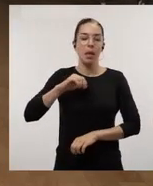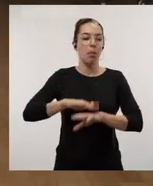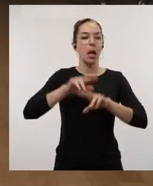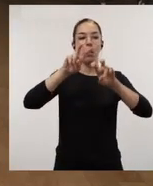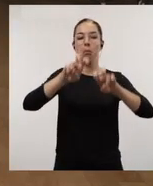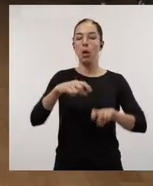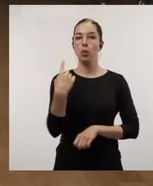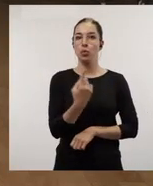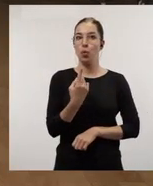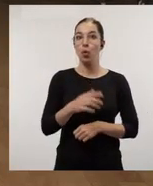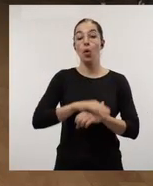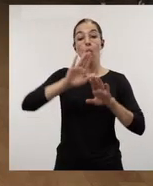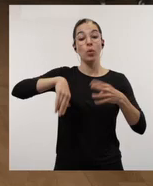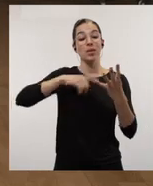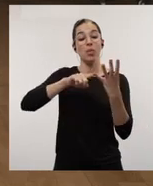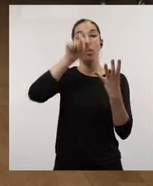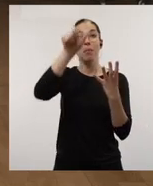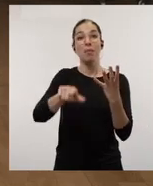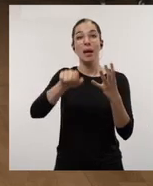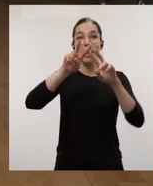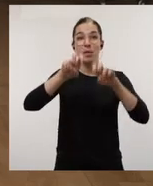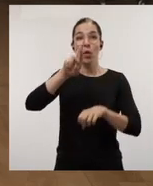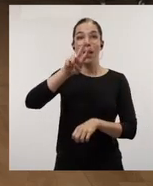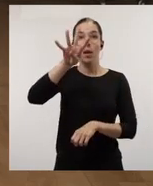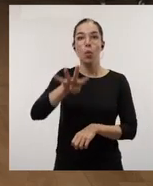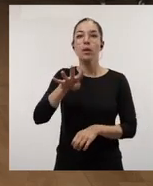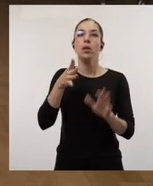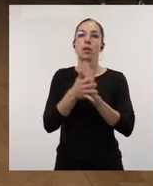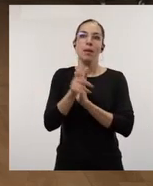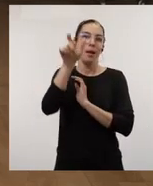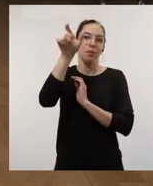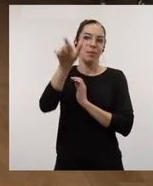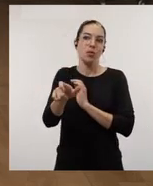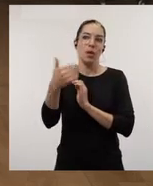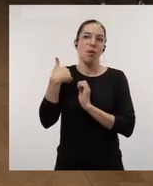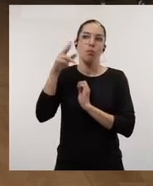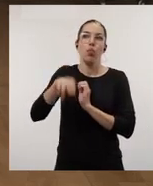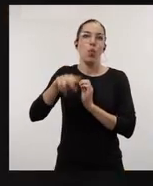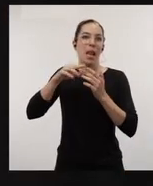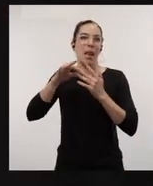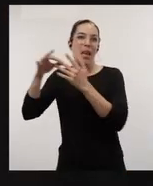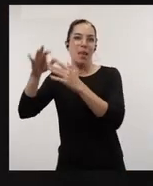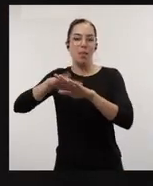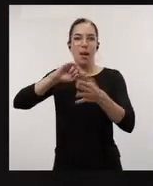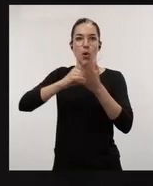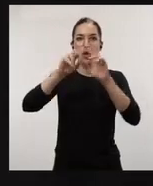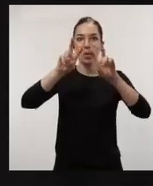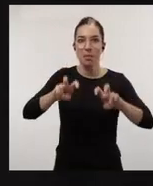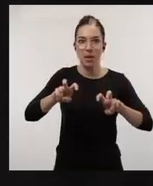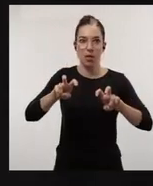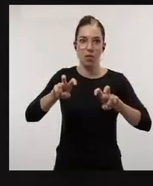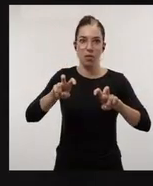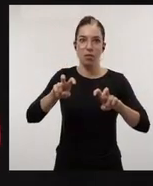investigación. Y por último, un investigador R4 ya denominamos cuando ya lidera, lidera proyectos de investigación, líder de investigaciones,